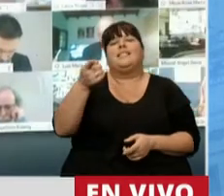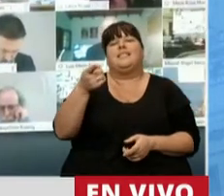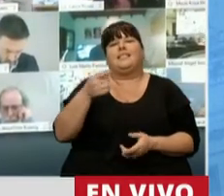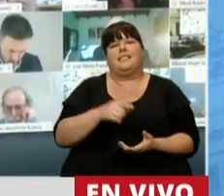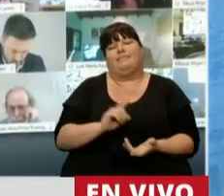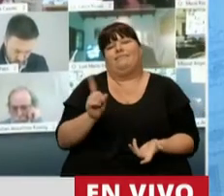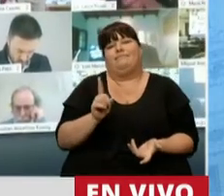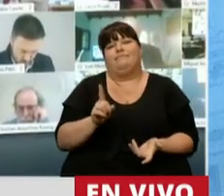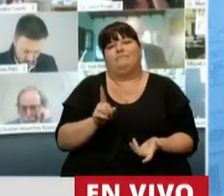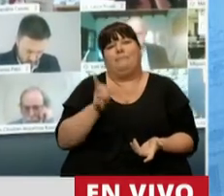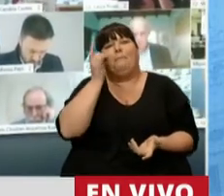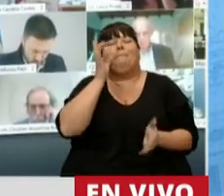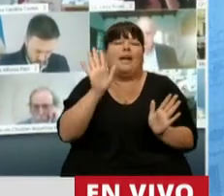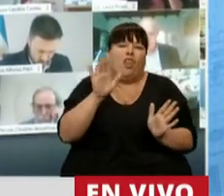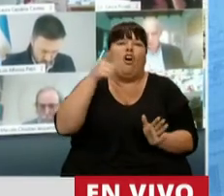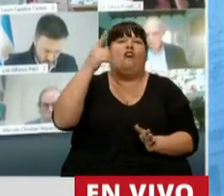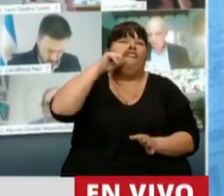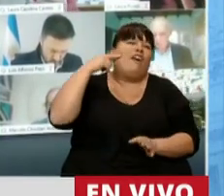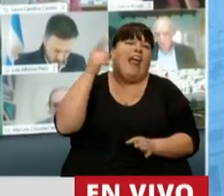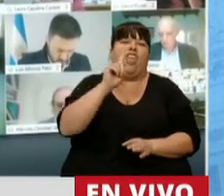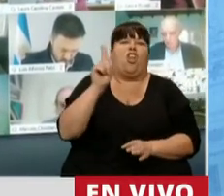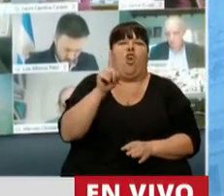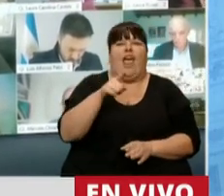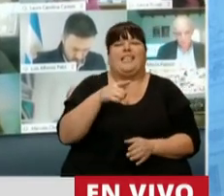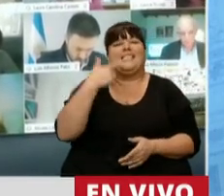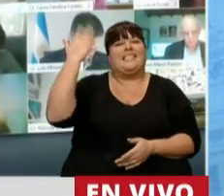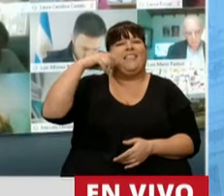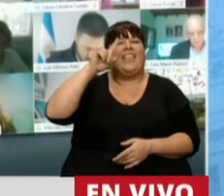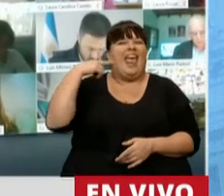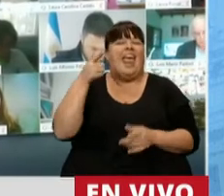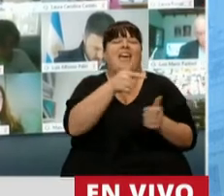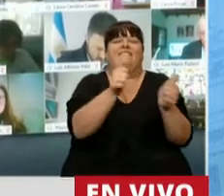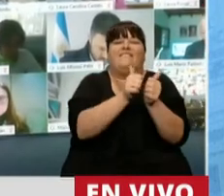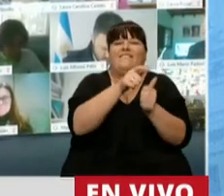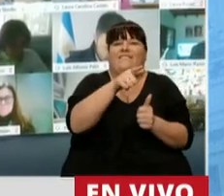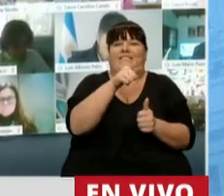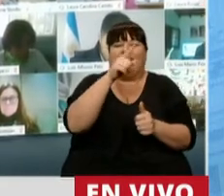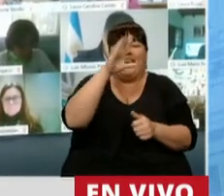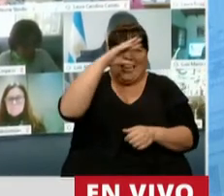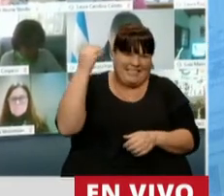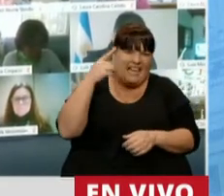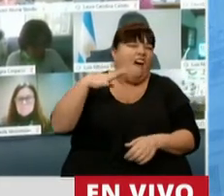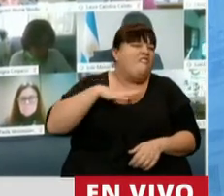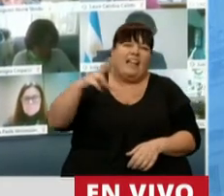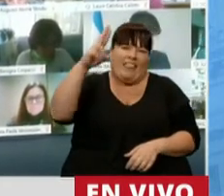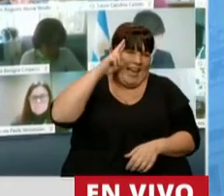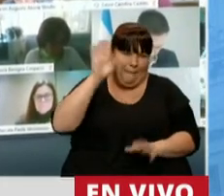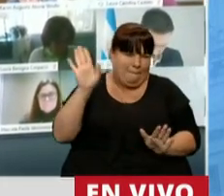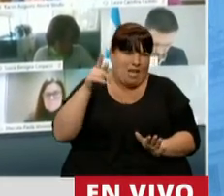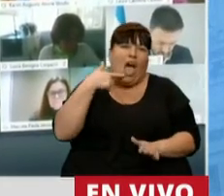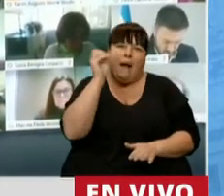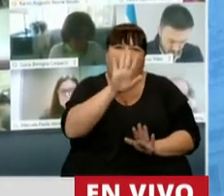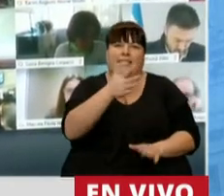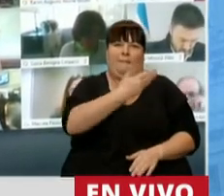no es, perdón, Alberto Fernández no es el Juárez Selman de SPK. Ahora, qué falta de respeto absoluta al actual